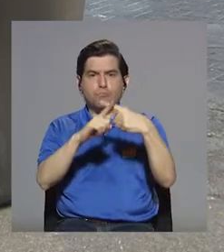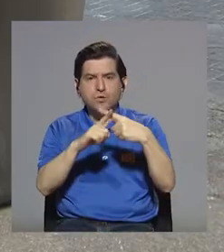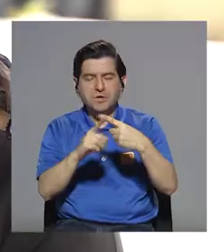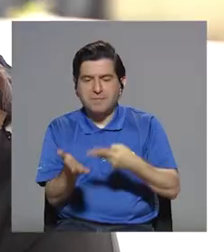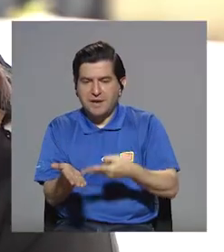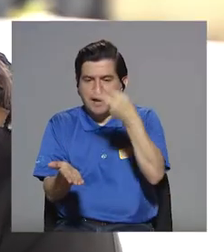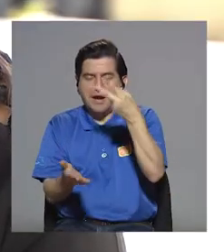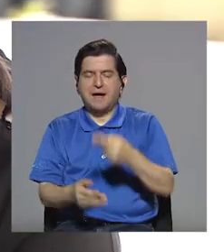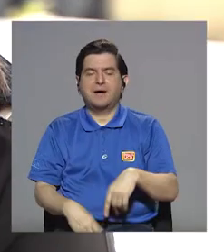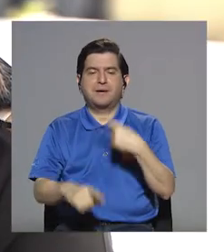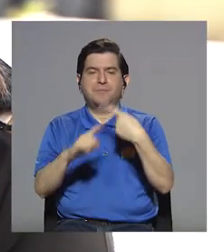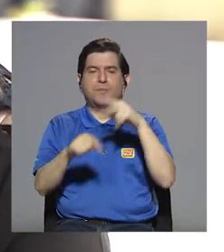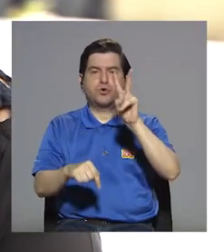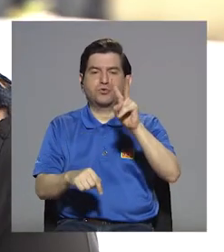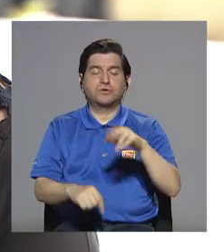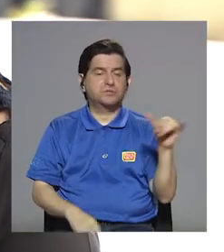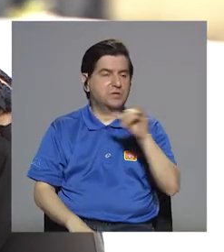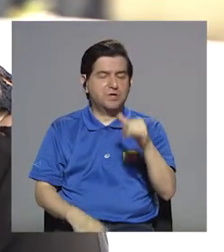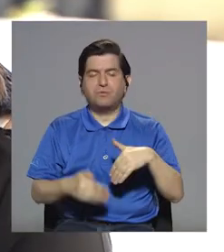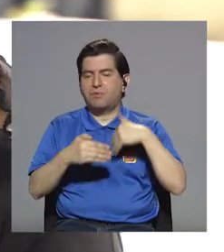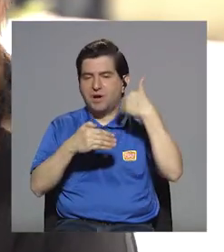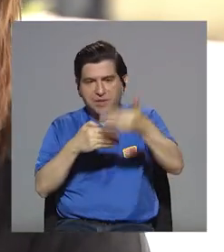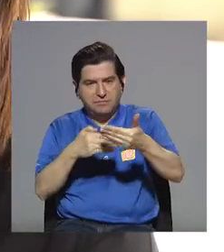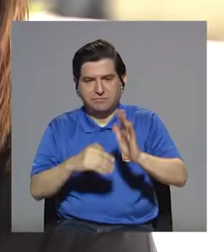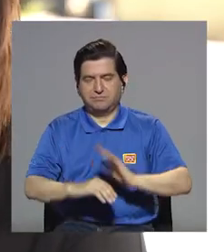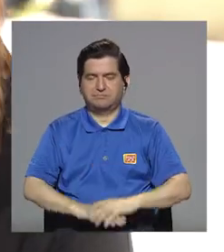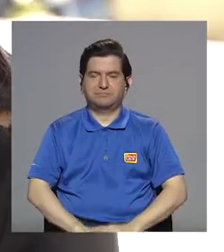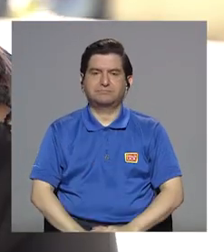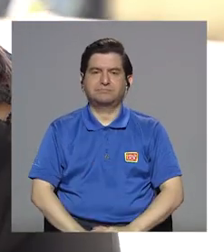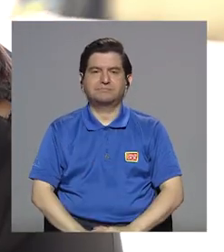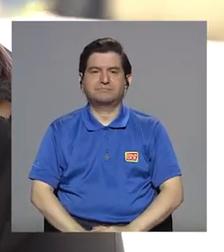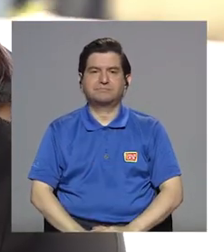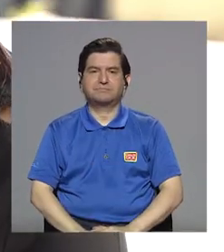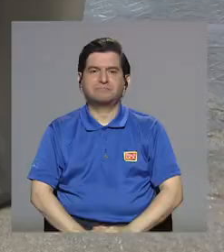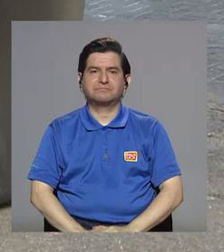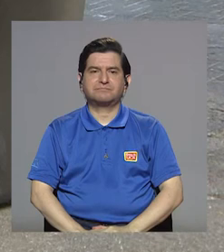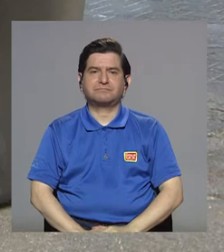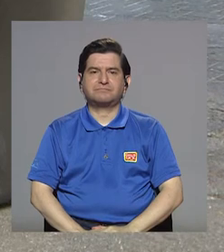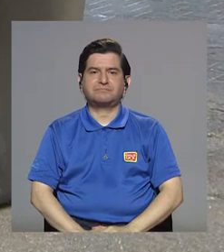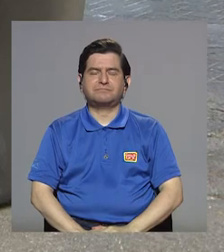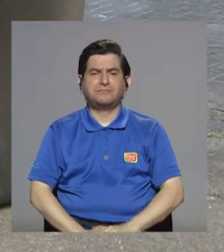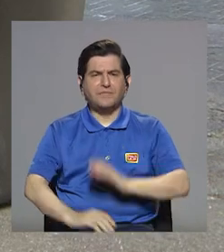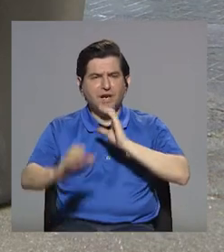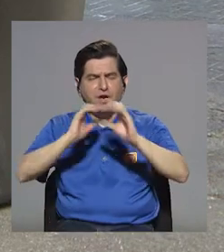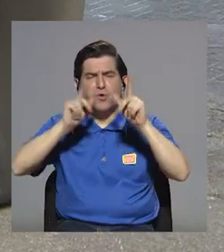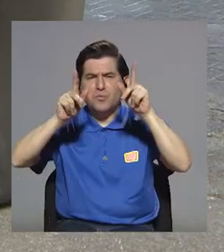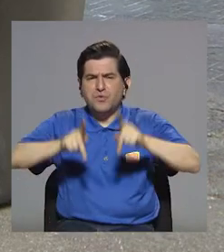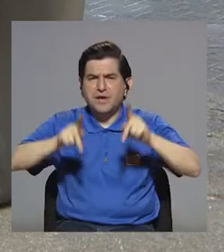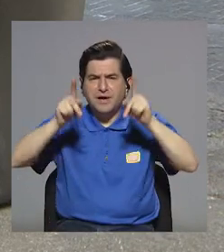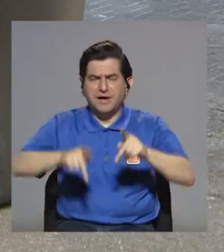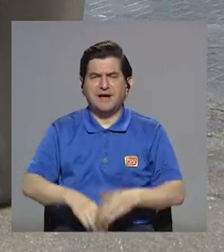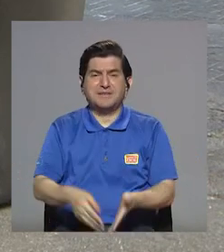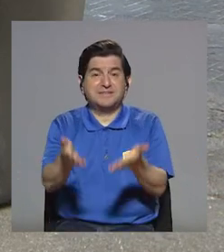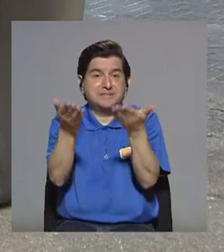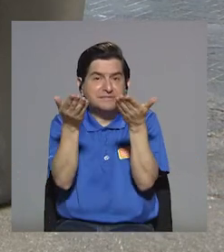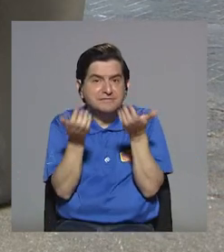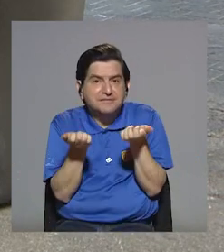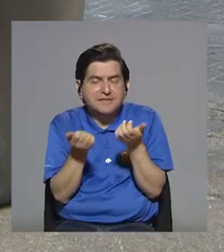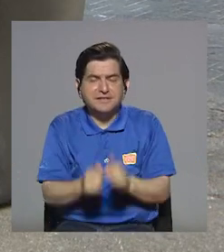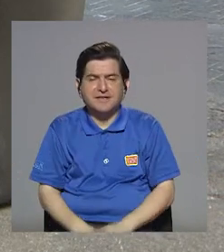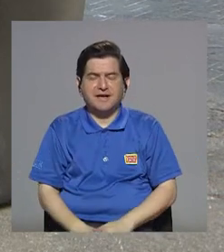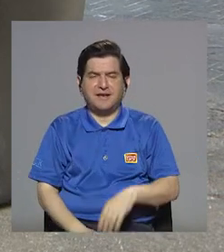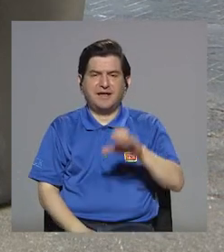multiplicar este valor por dos y así sucesivamente. Ok. ¿Cómo se pueden comunicar las personas si quieren,